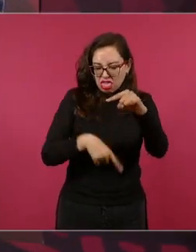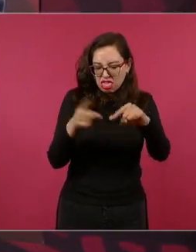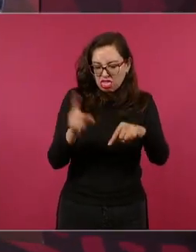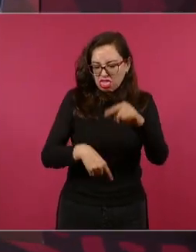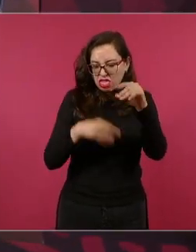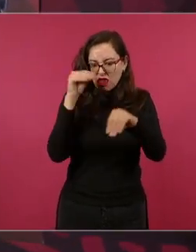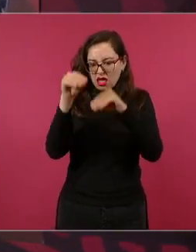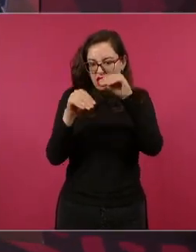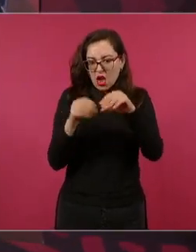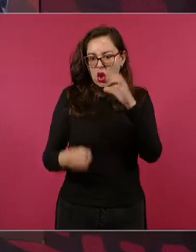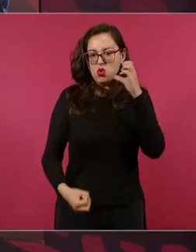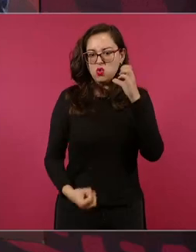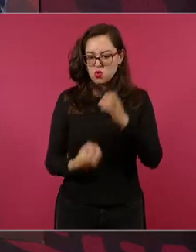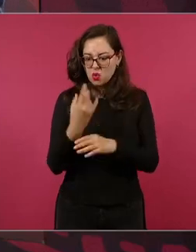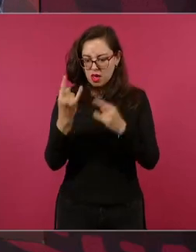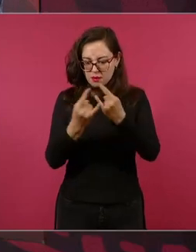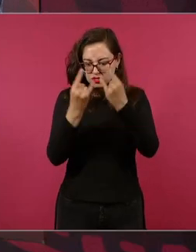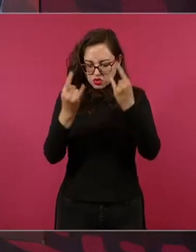nueva